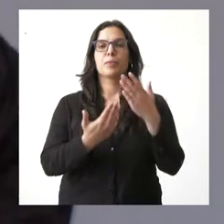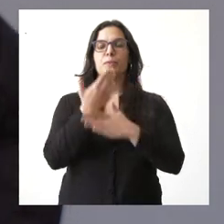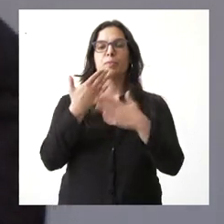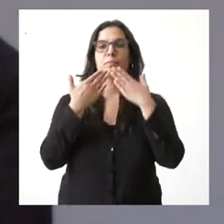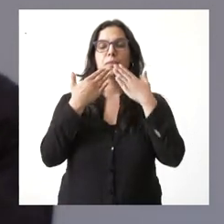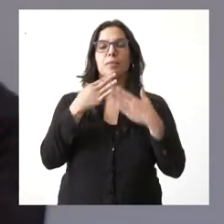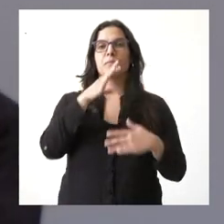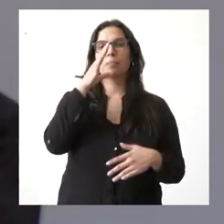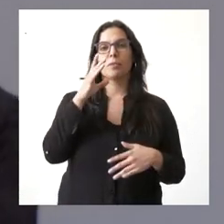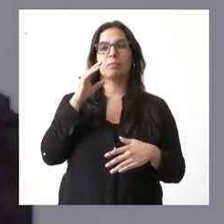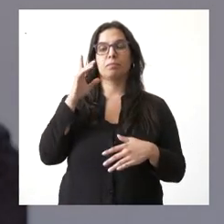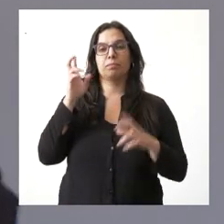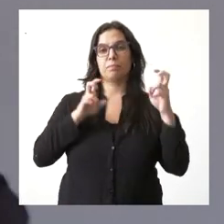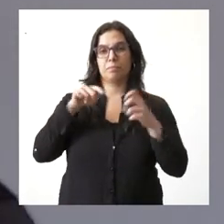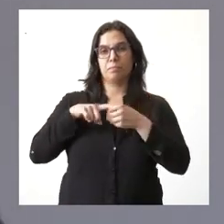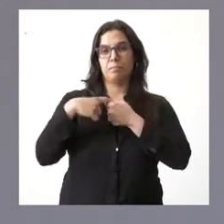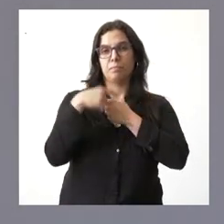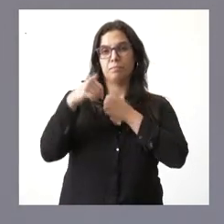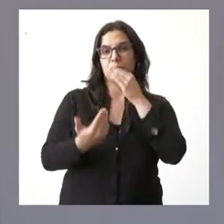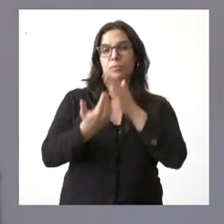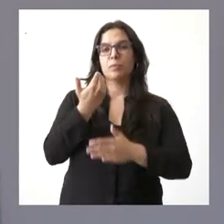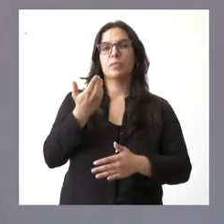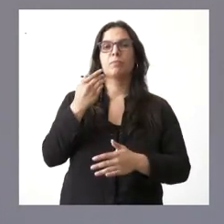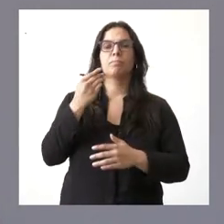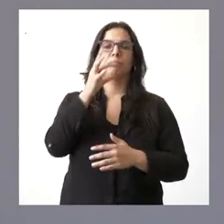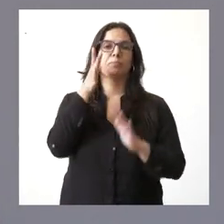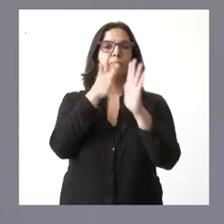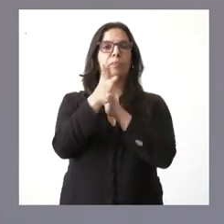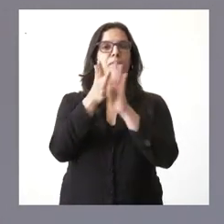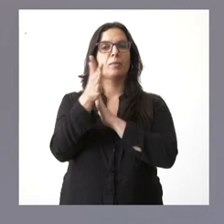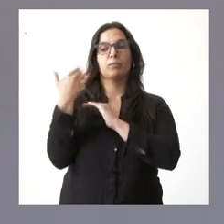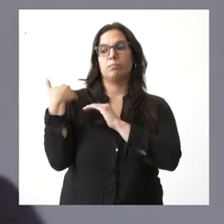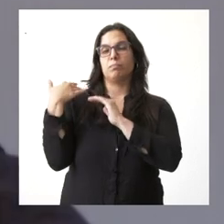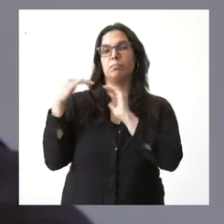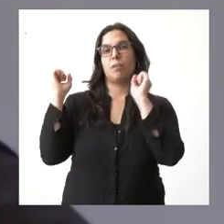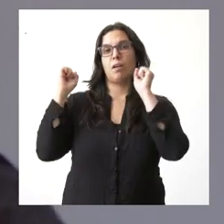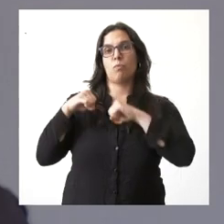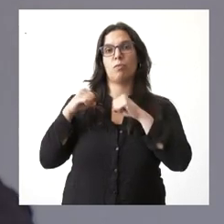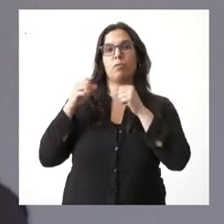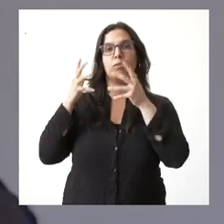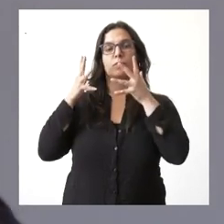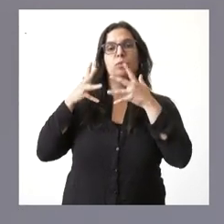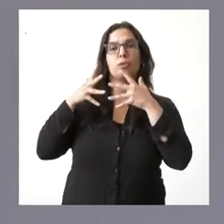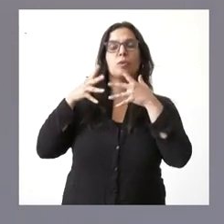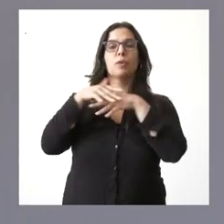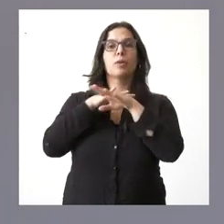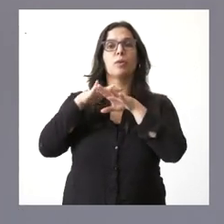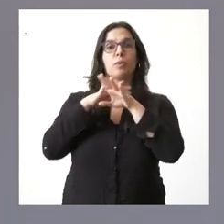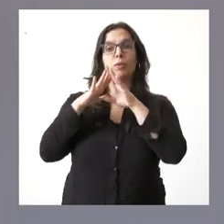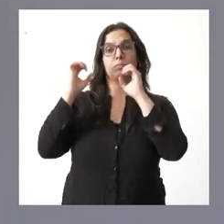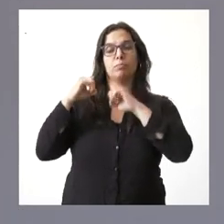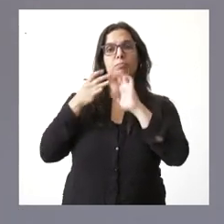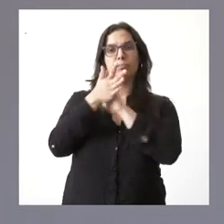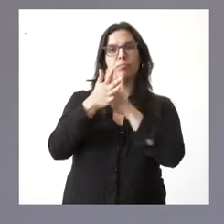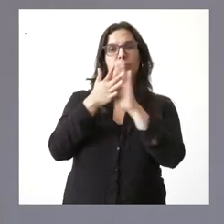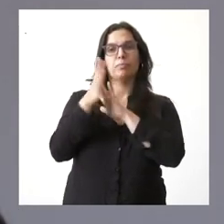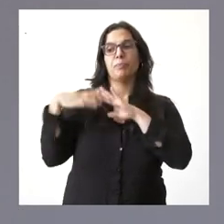Hoy aquí está mañana, en donde daremos cuenta del contenido de los acuerdos del Consejo de Gobierno que hemos celebrado. Me